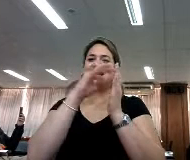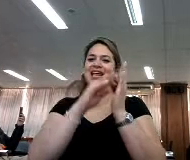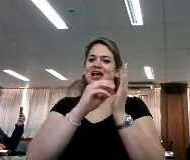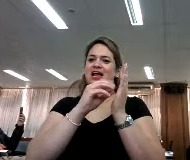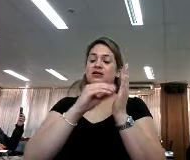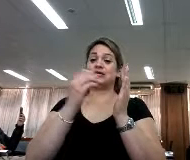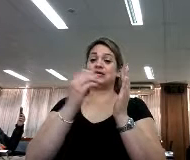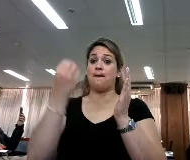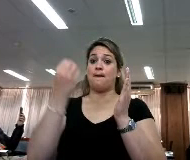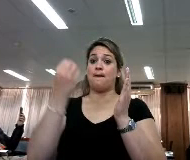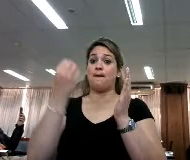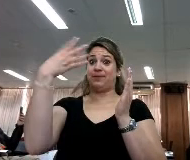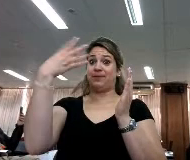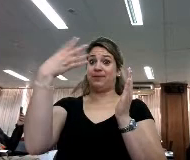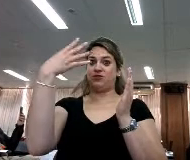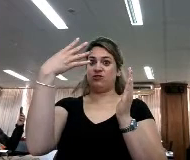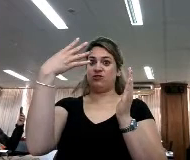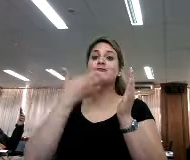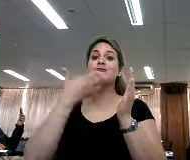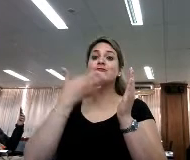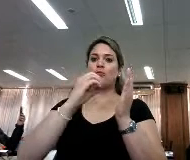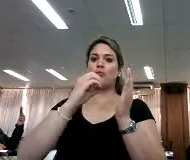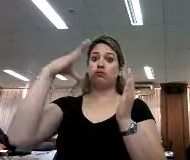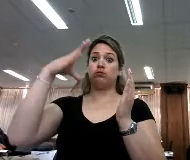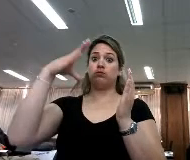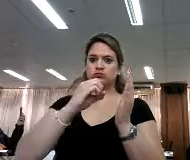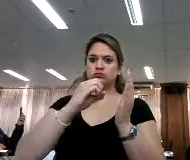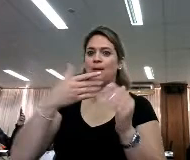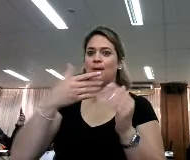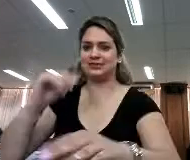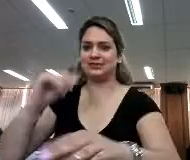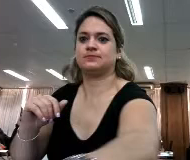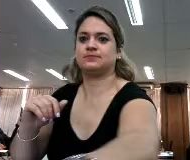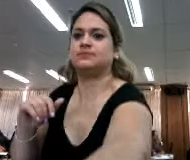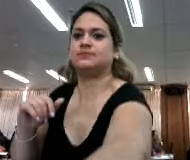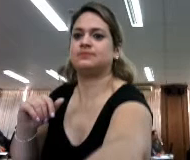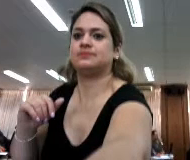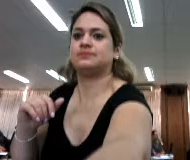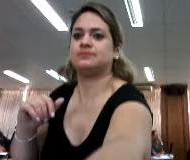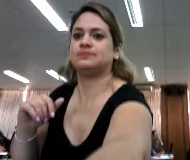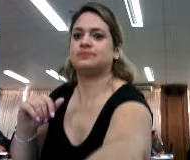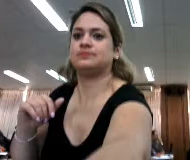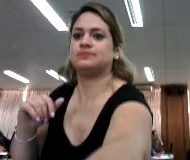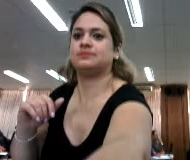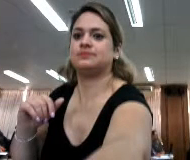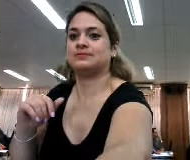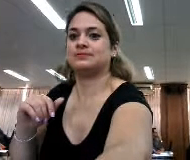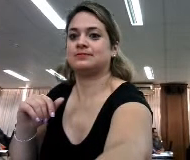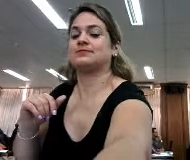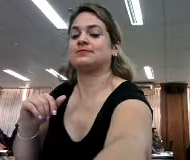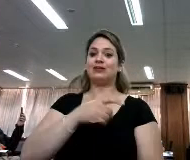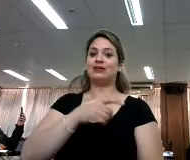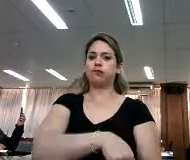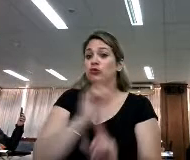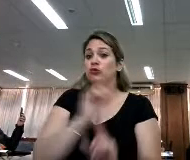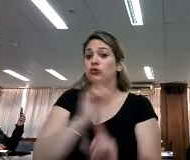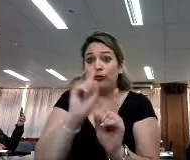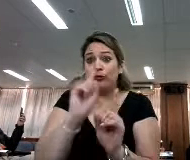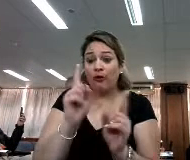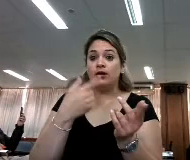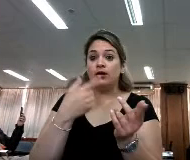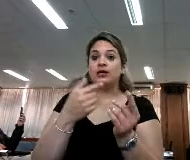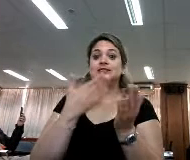el brillo y el color de la pantalla. Entonces no obviemos, ni la lectura fácil en un papel,